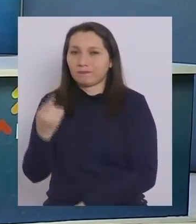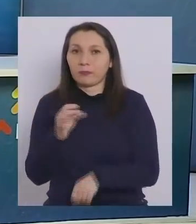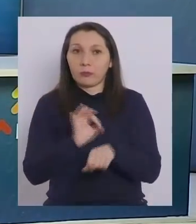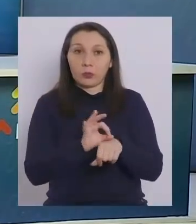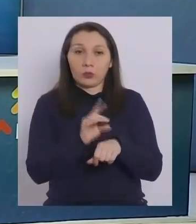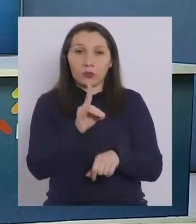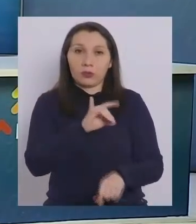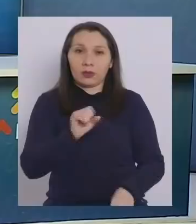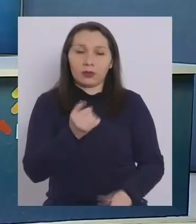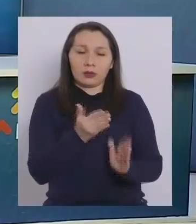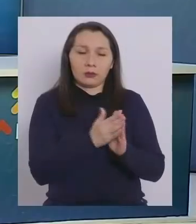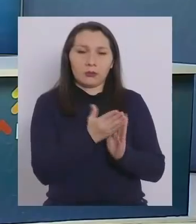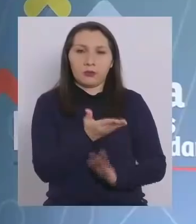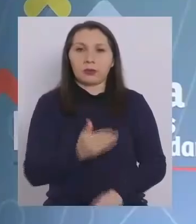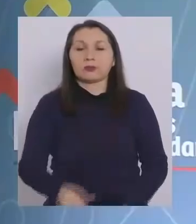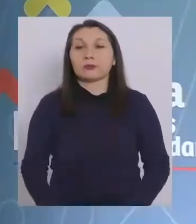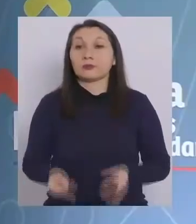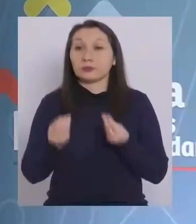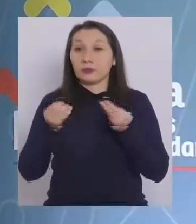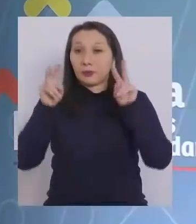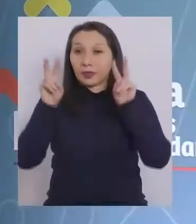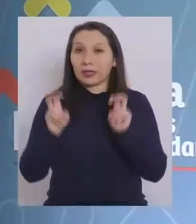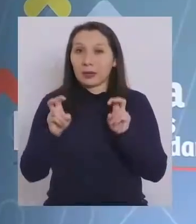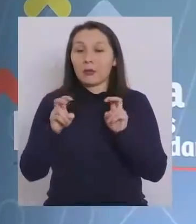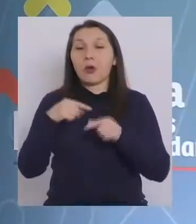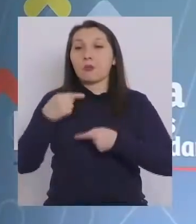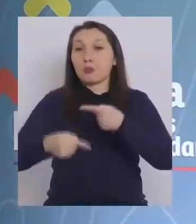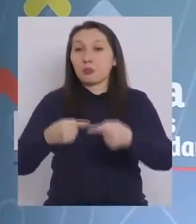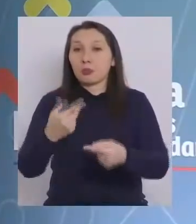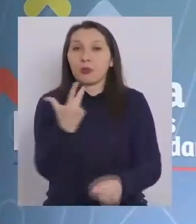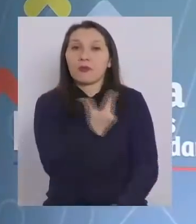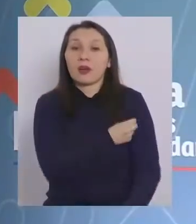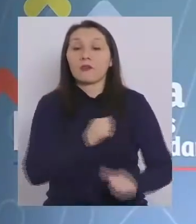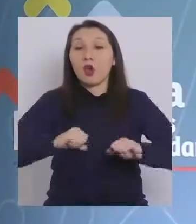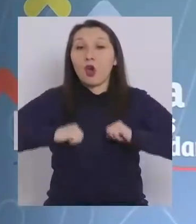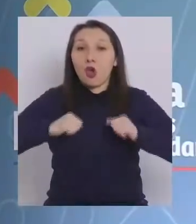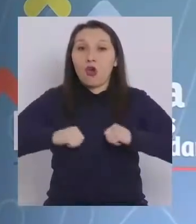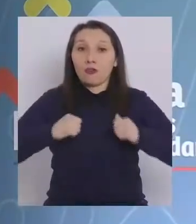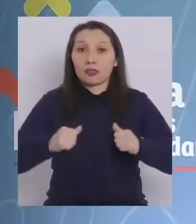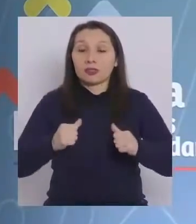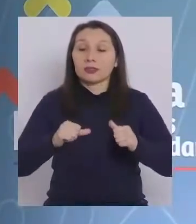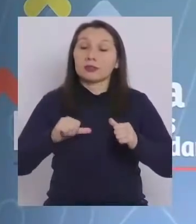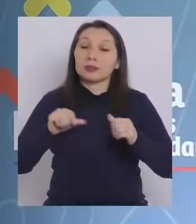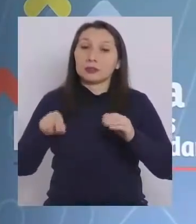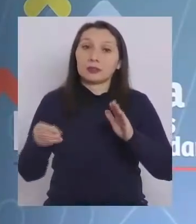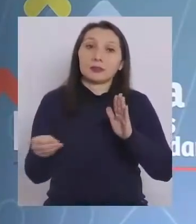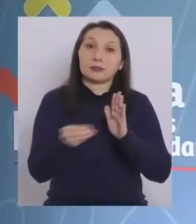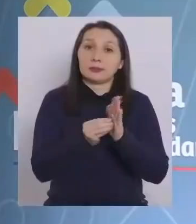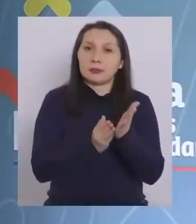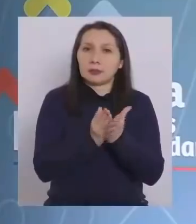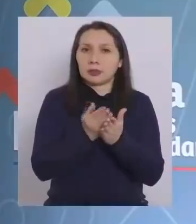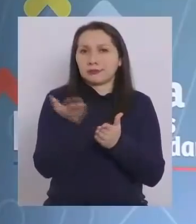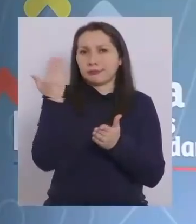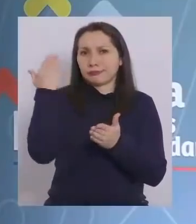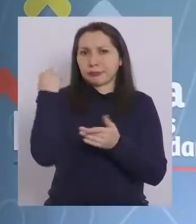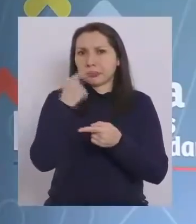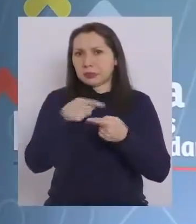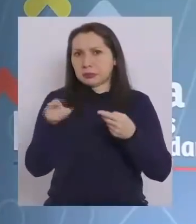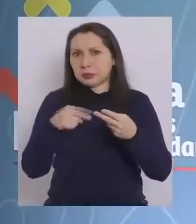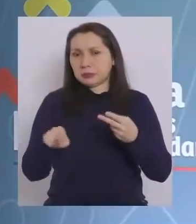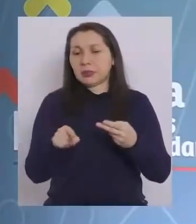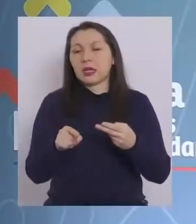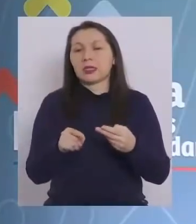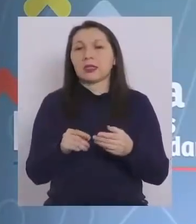Doctora Daza, por favor. Bueno, con respecto al proceso de vacunación de los jóvenes que partimos hace varias semanas atrás,